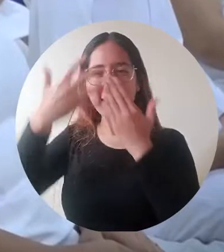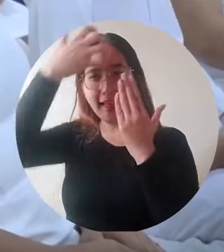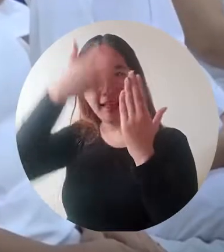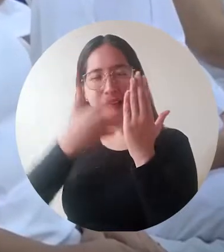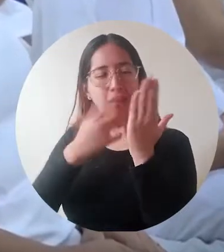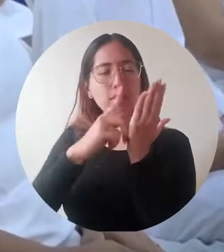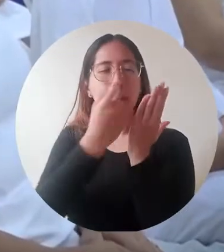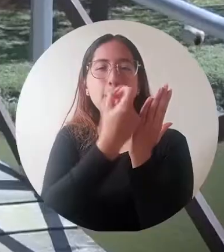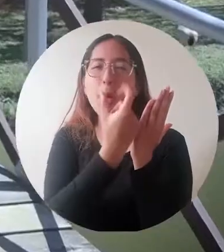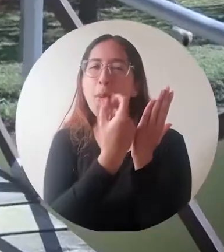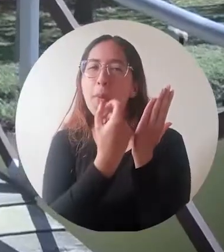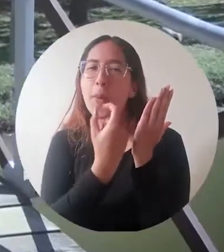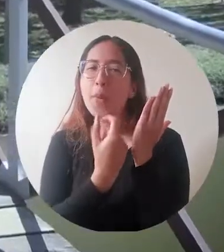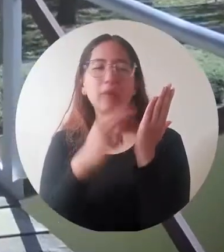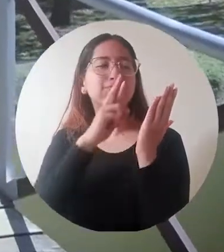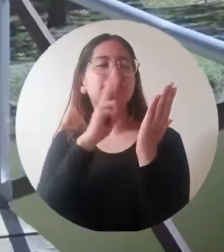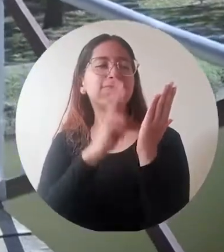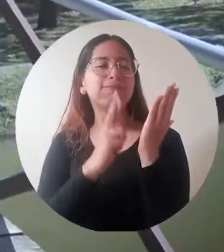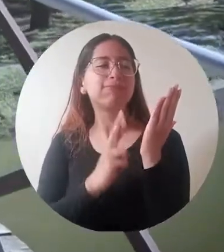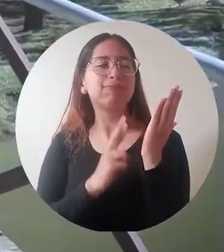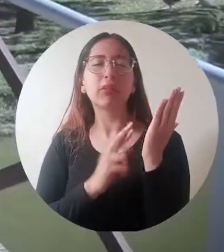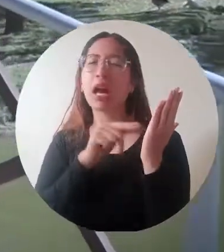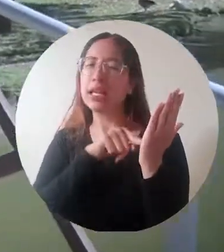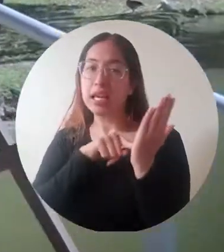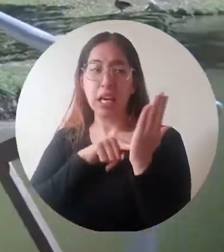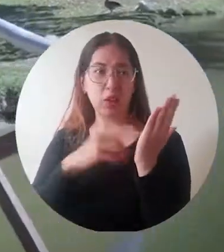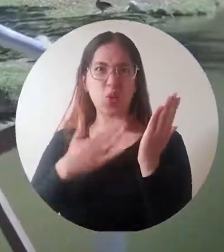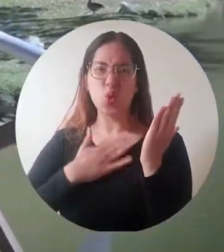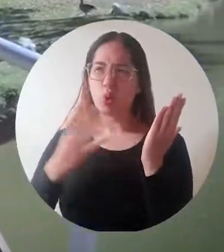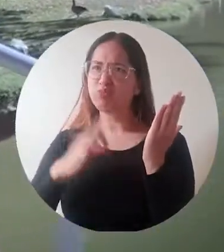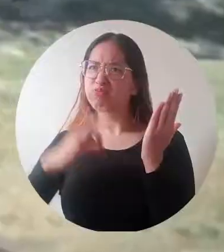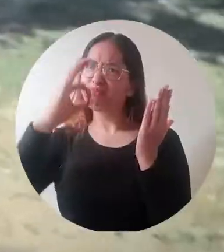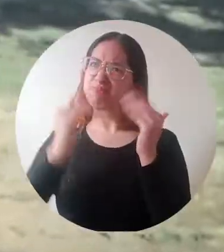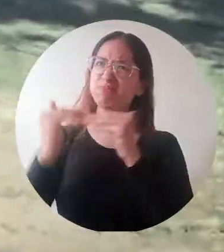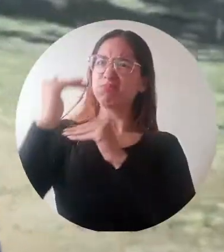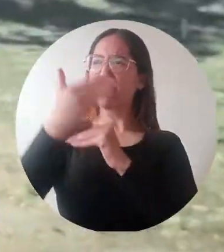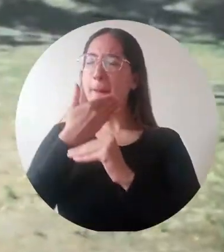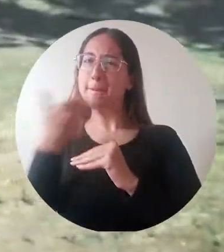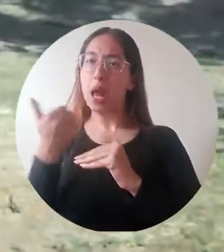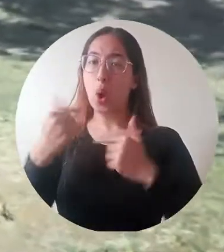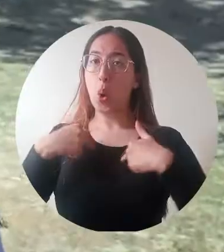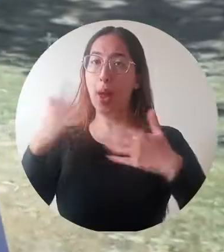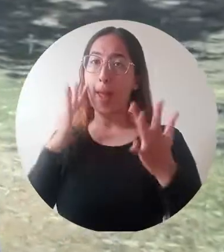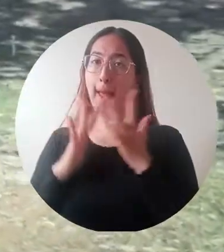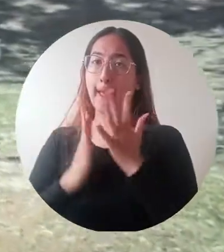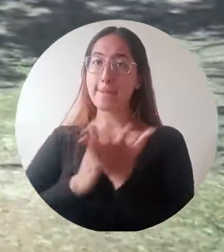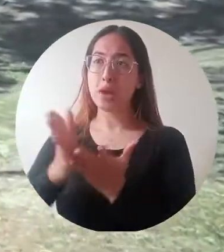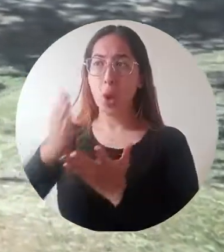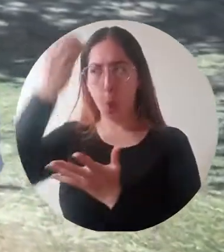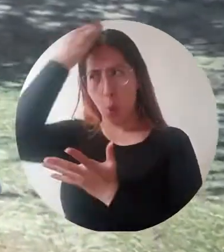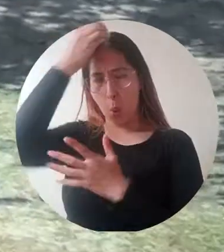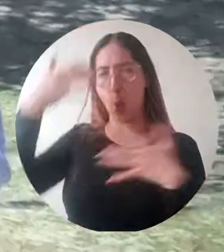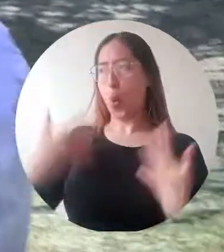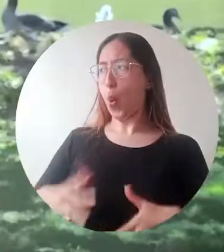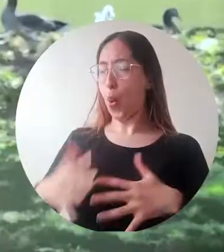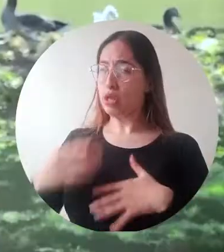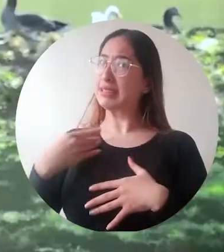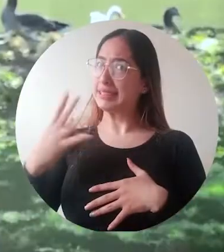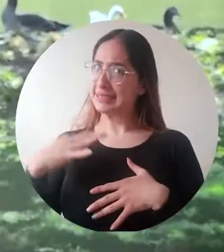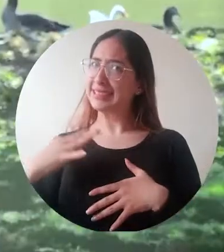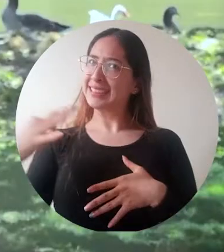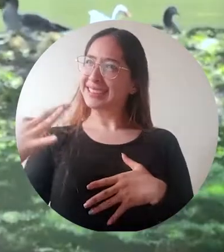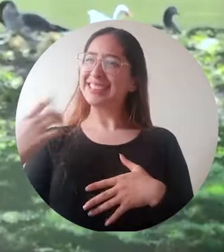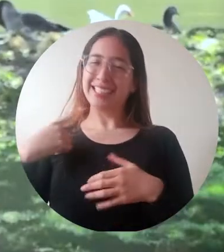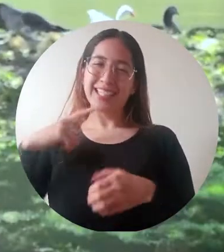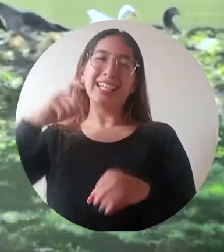presentaba, prueba en la que recibí el mejor puntaje de mi programa. Y